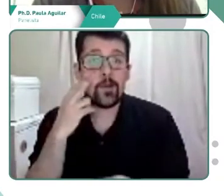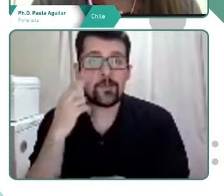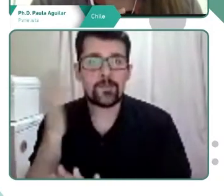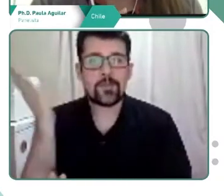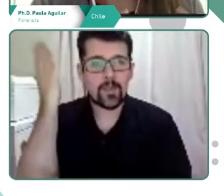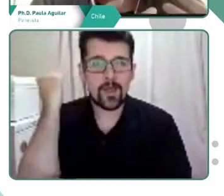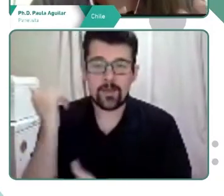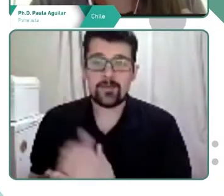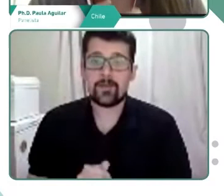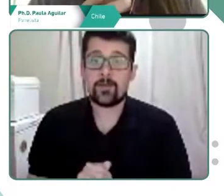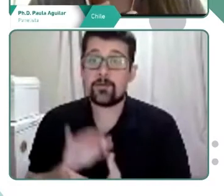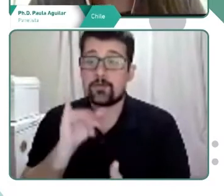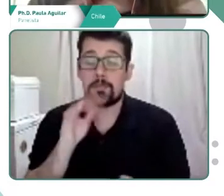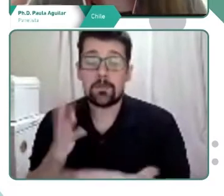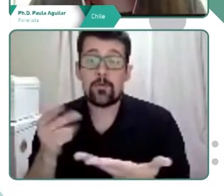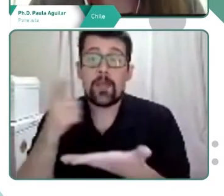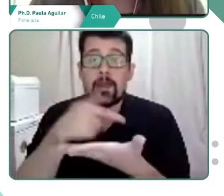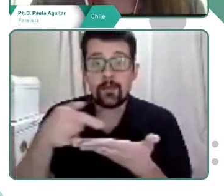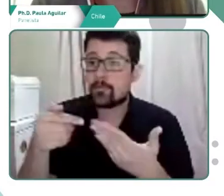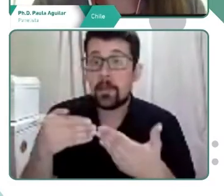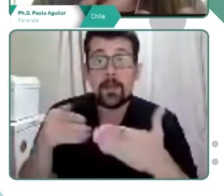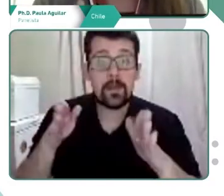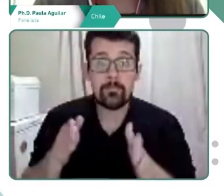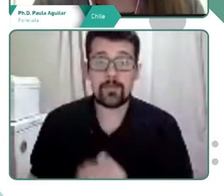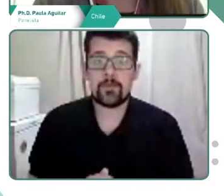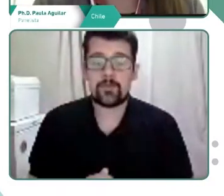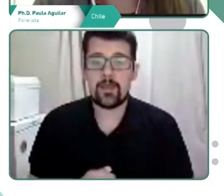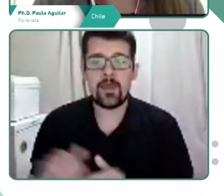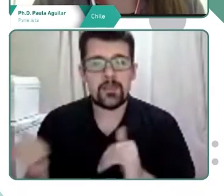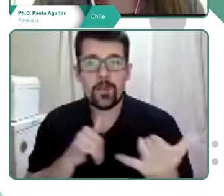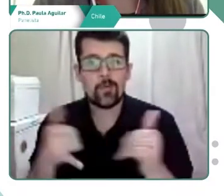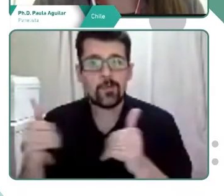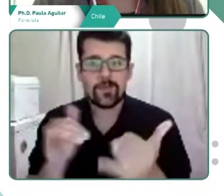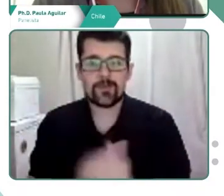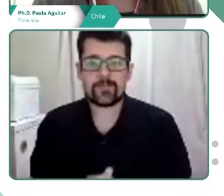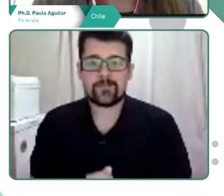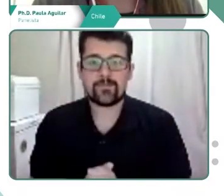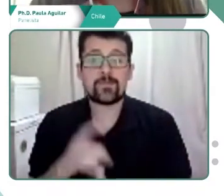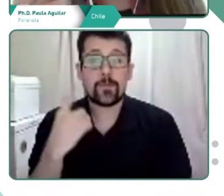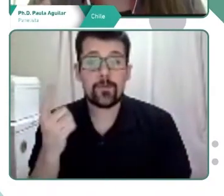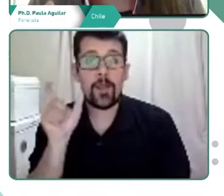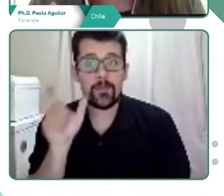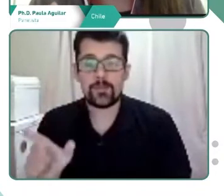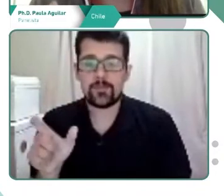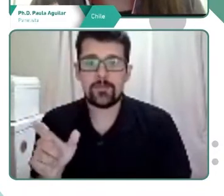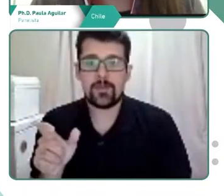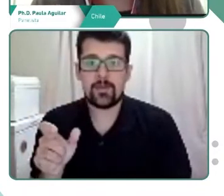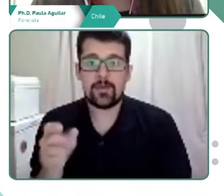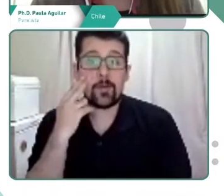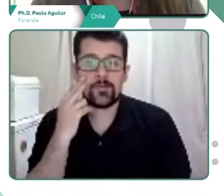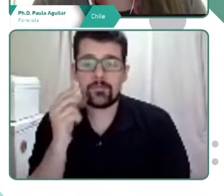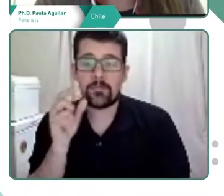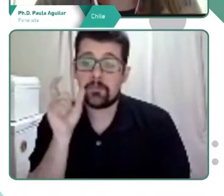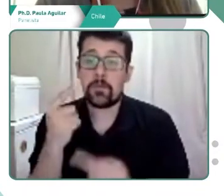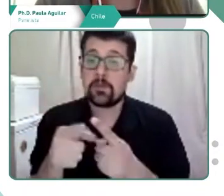a través de una escritura libre, lúdica, de una persona emblemática para cada uno de los profesores,